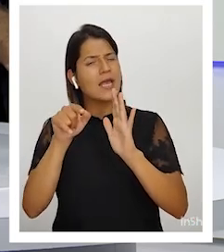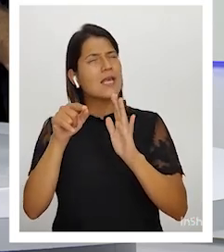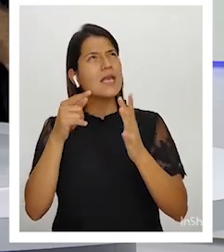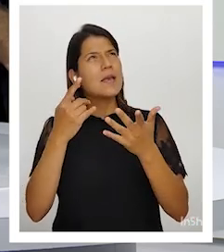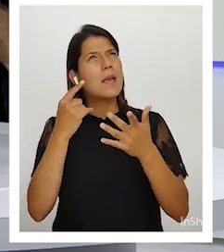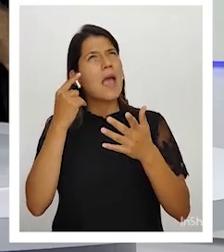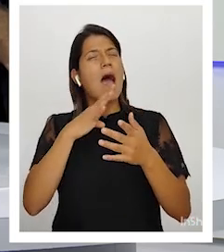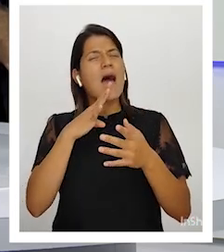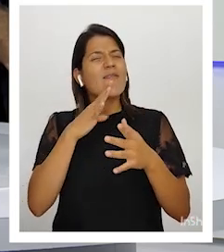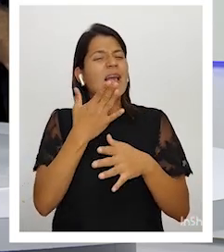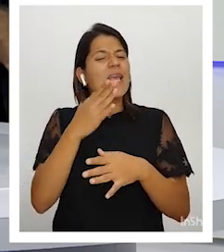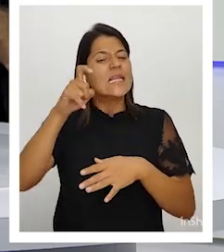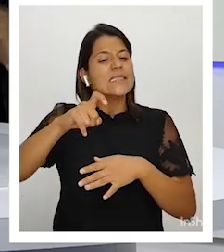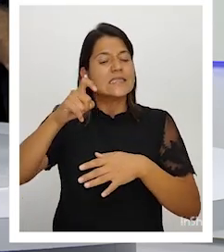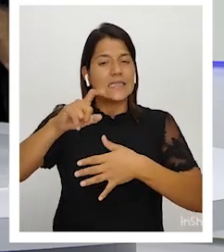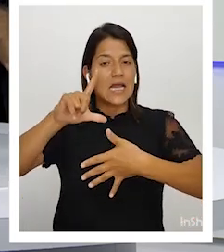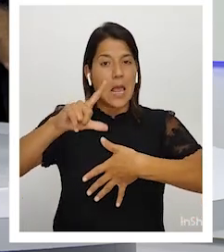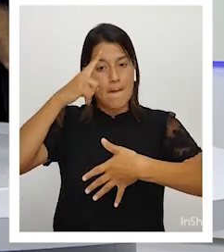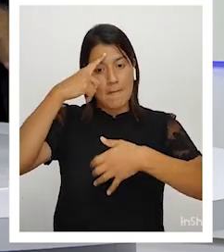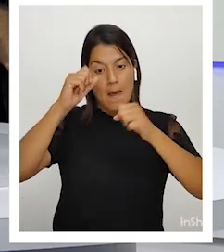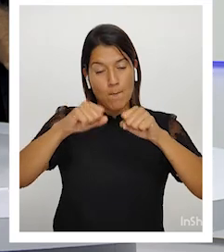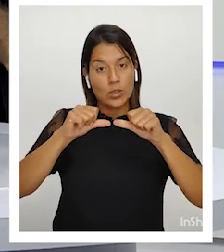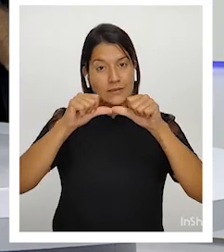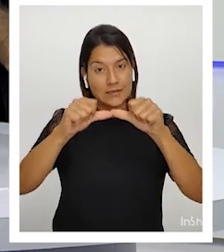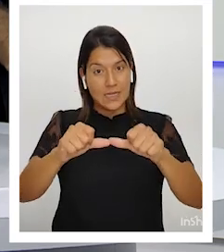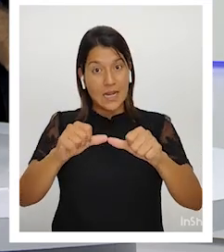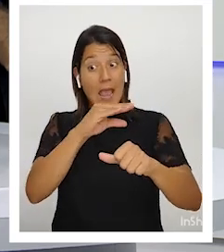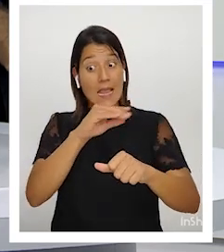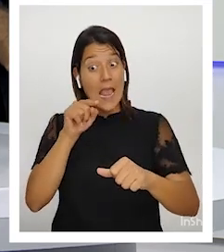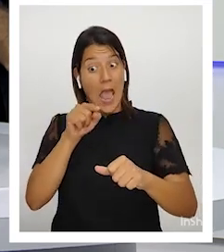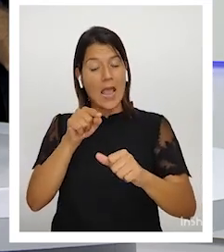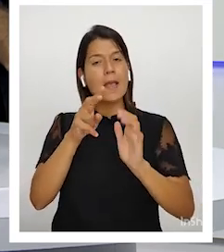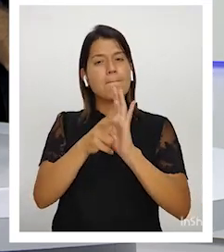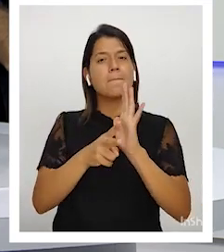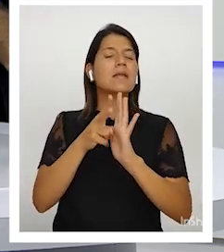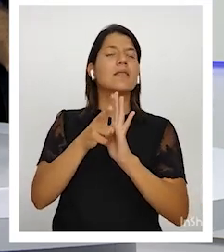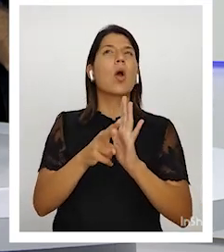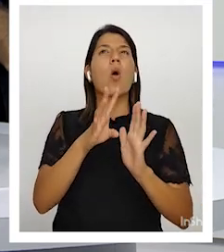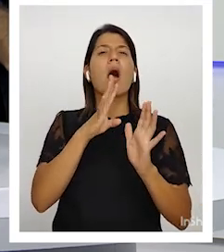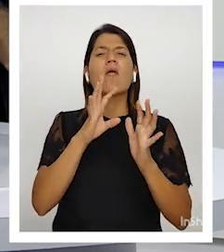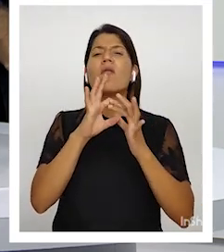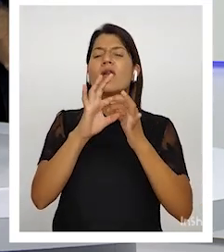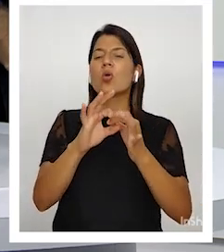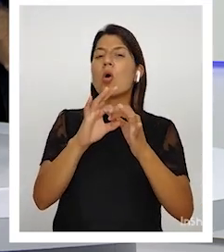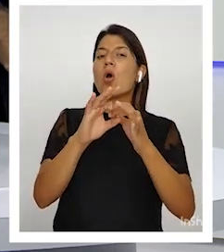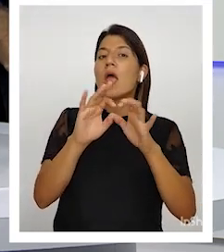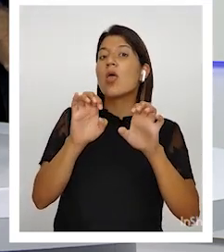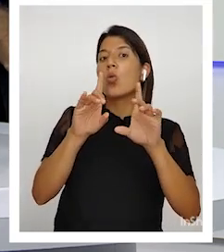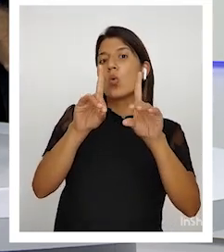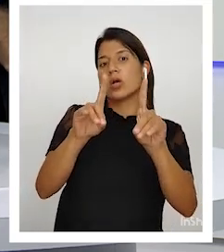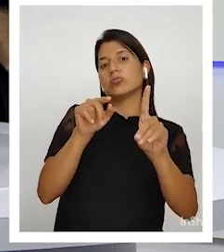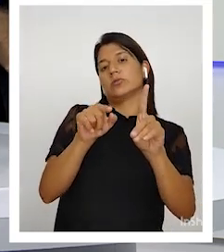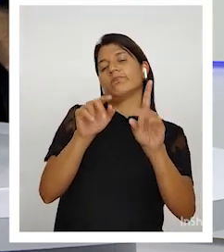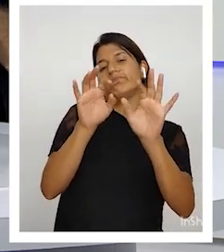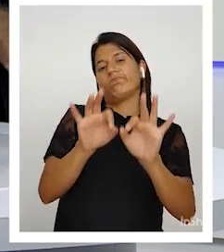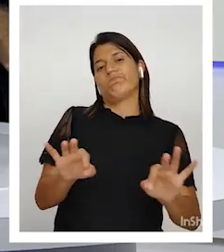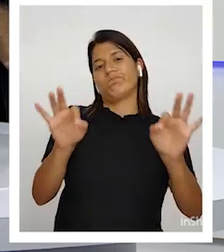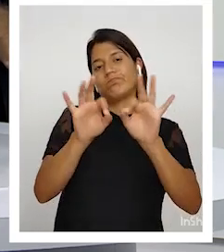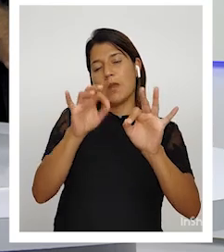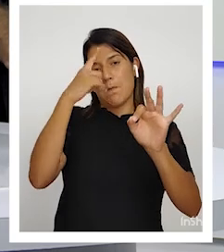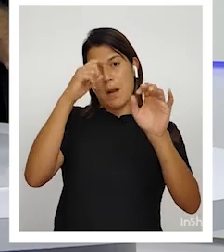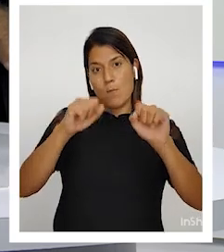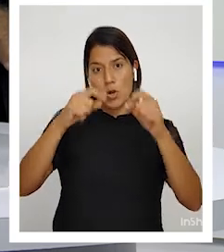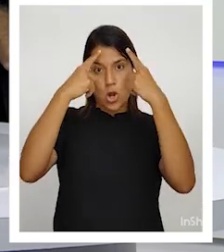Latinoamérica para salir adelante y en esas reflexiones hablaba de la educación como parte fundamental para lograr el cambio.